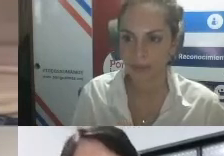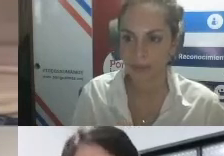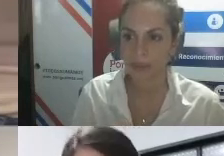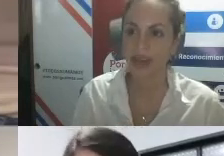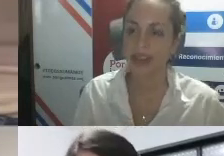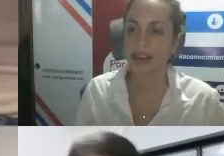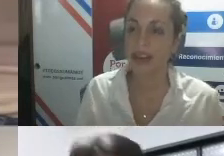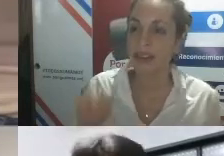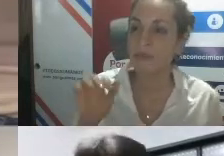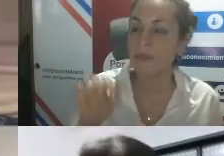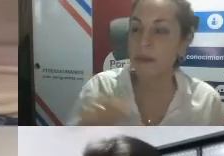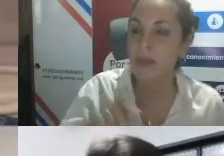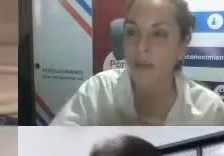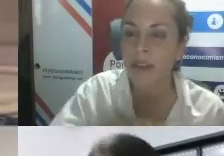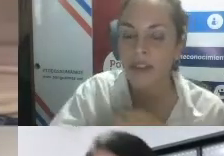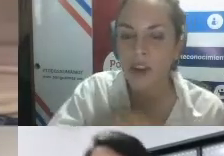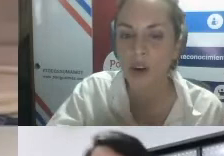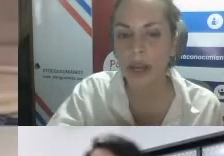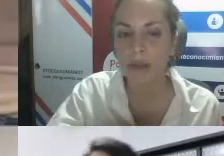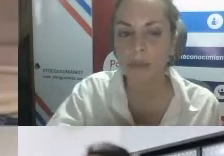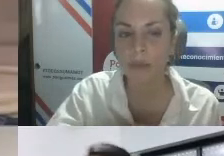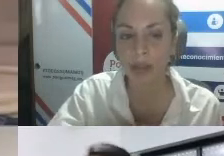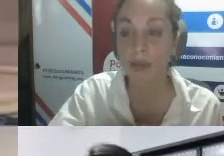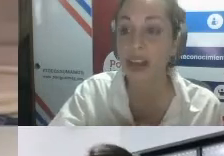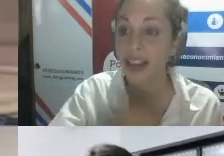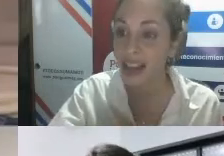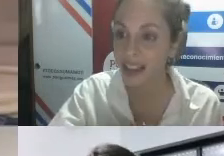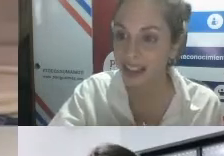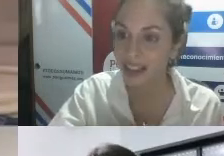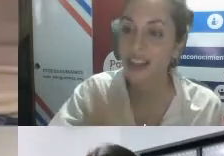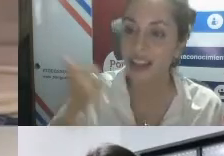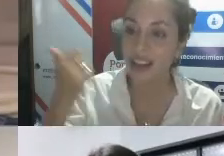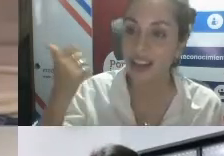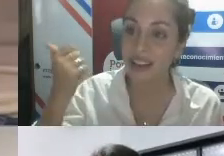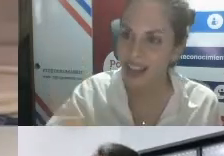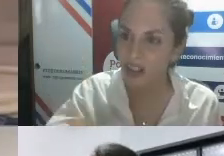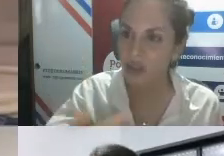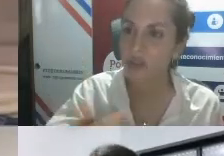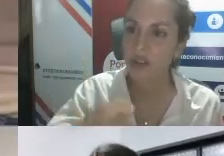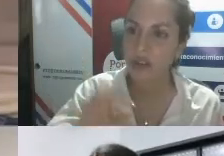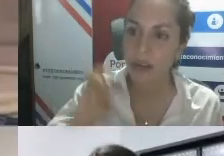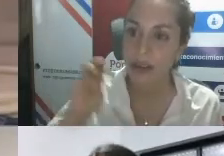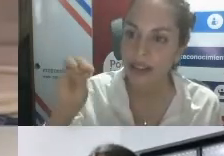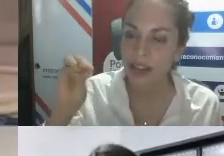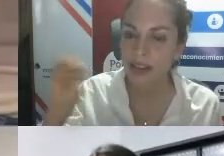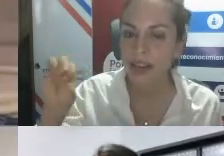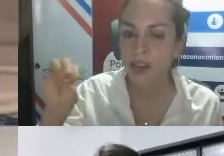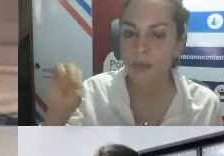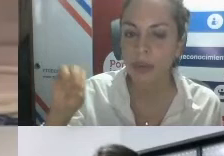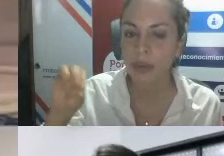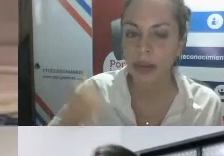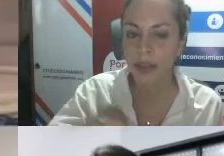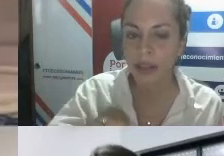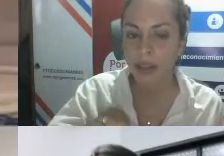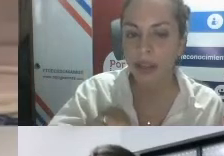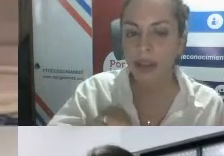este mapeo también se colocan por ejemplo las edades el sexo bien detallado